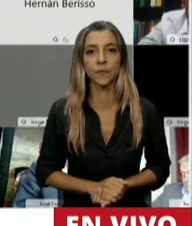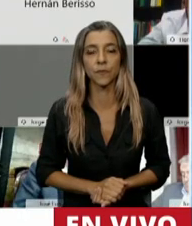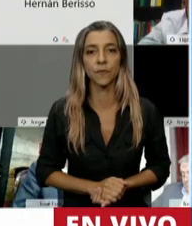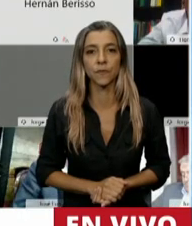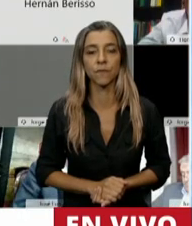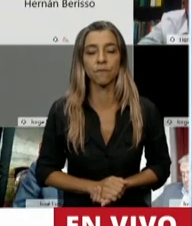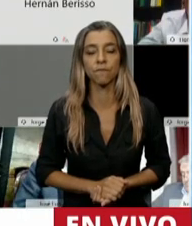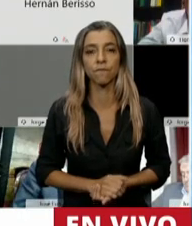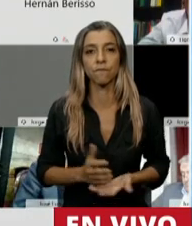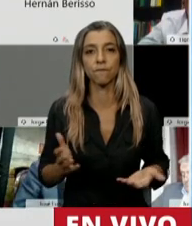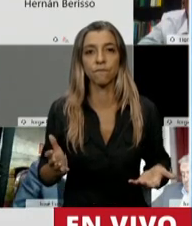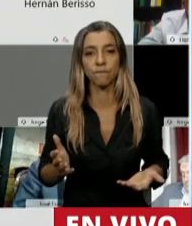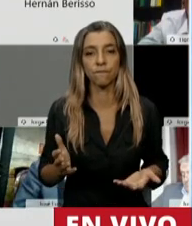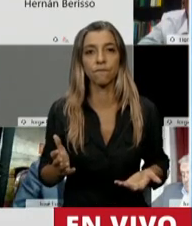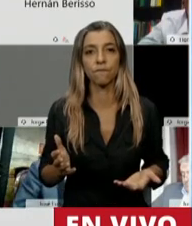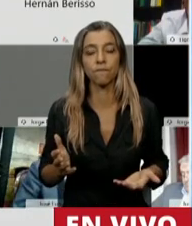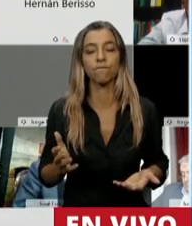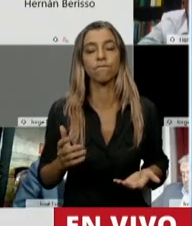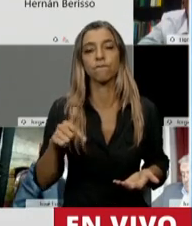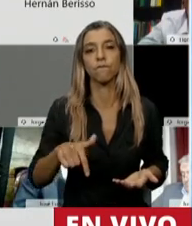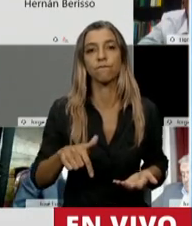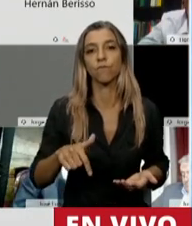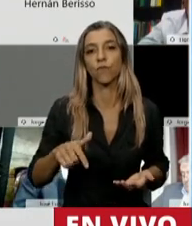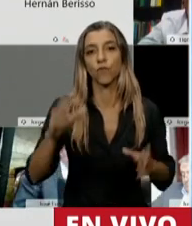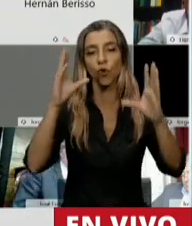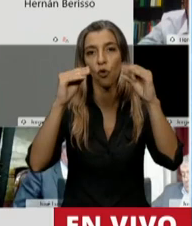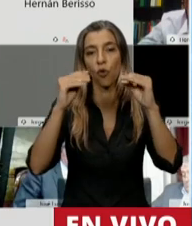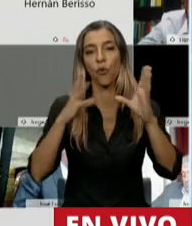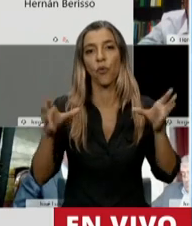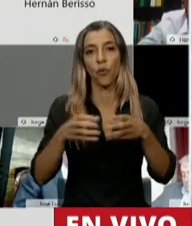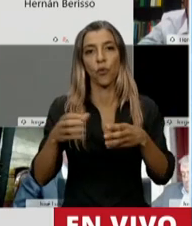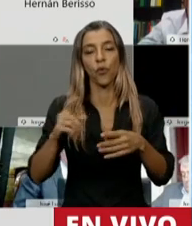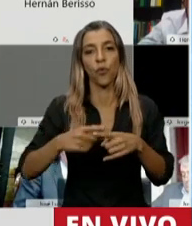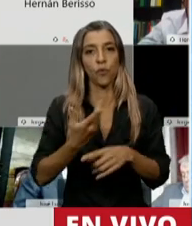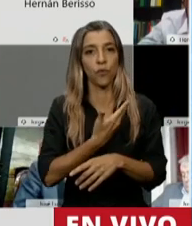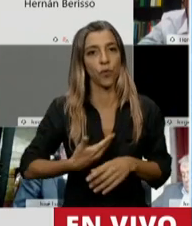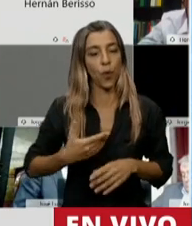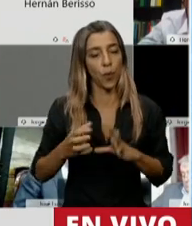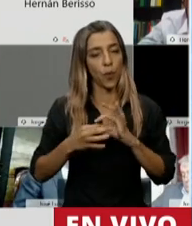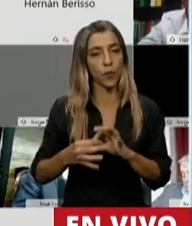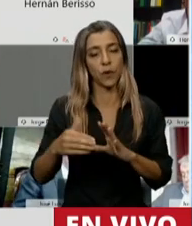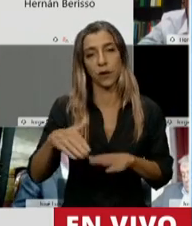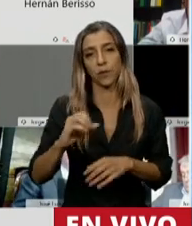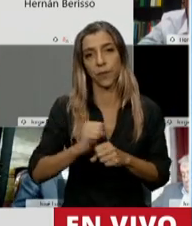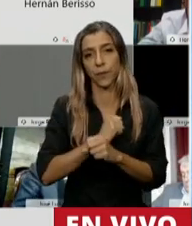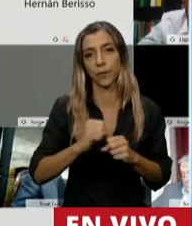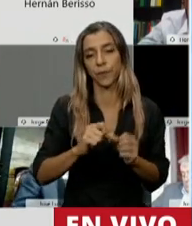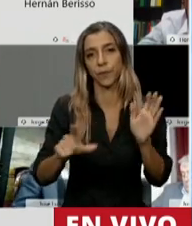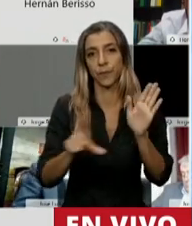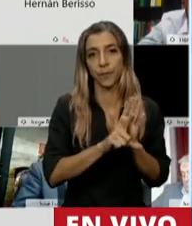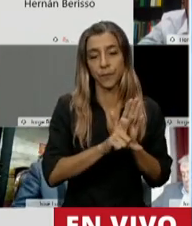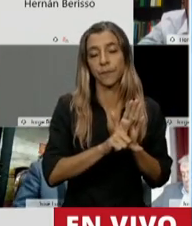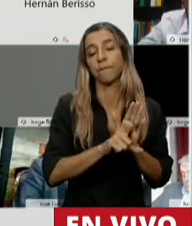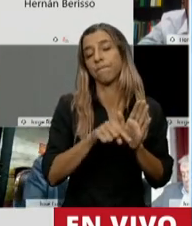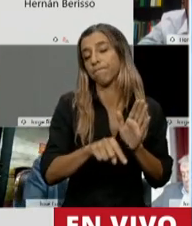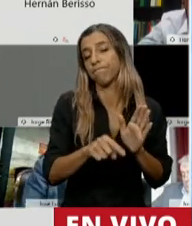El relato nos dice, señor Presidente, que esta noche el oficialismo va a lograr la media sanción de una ley que